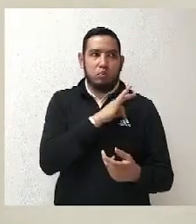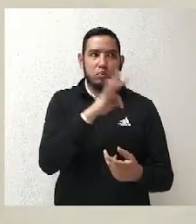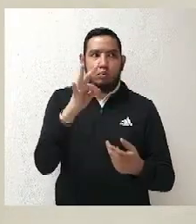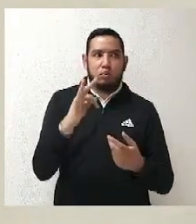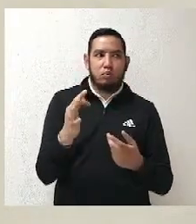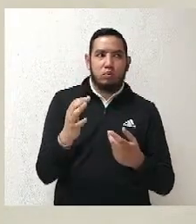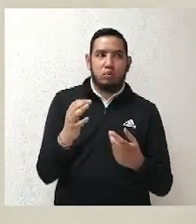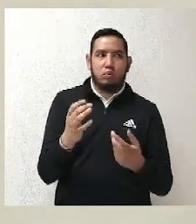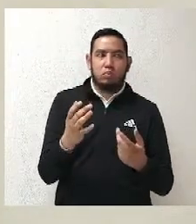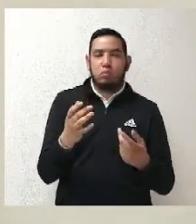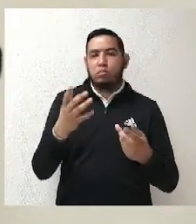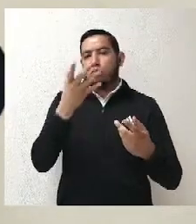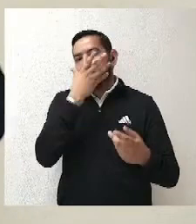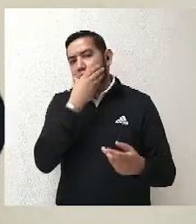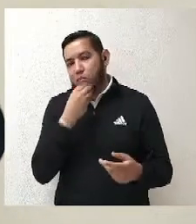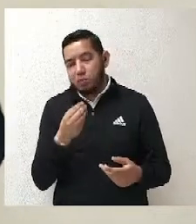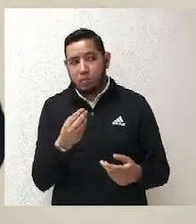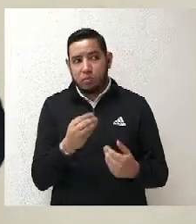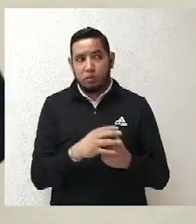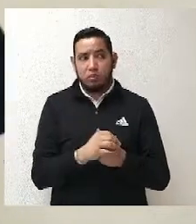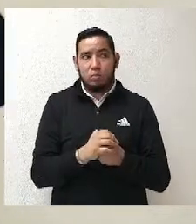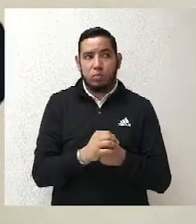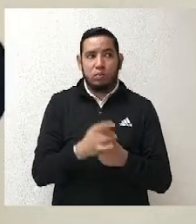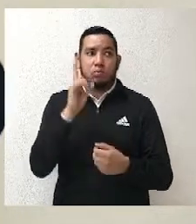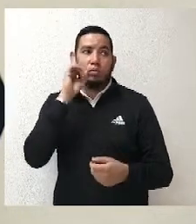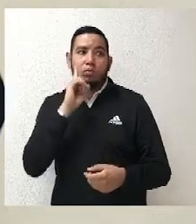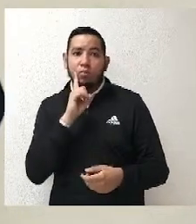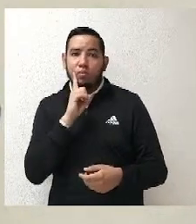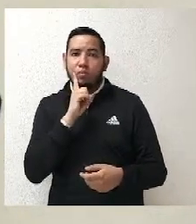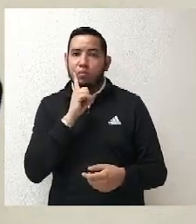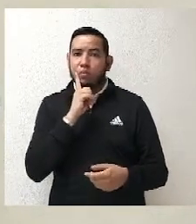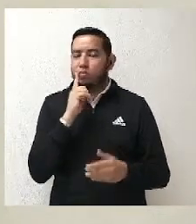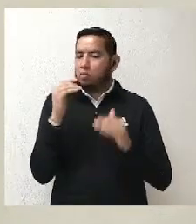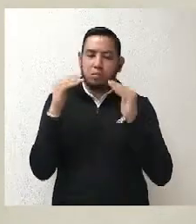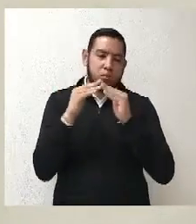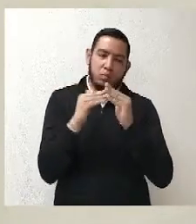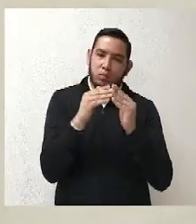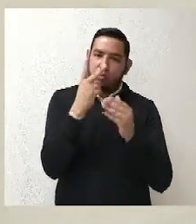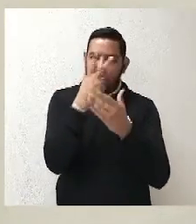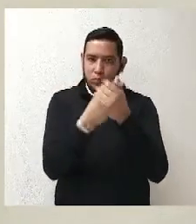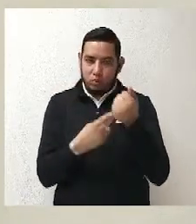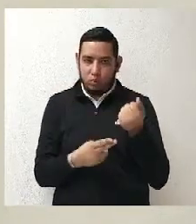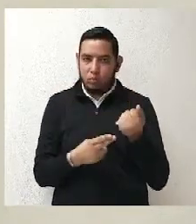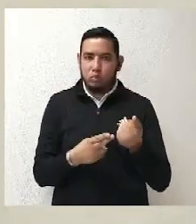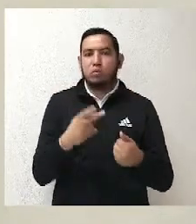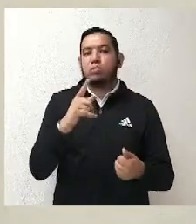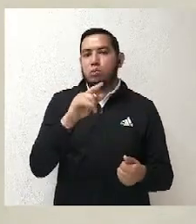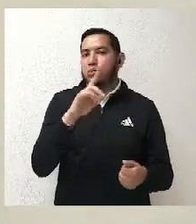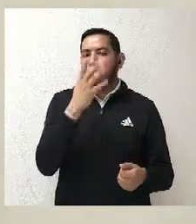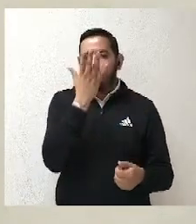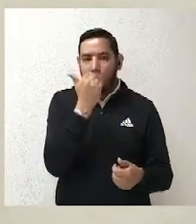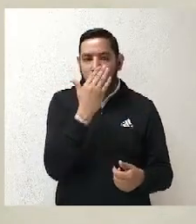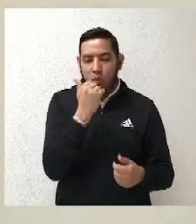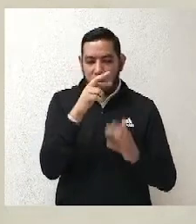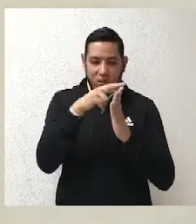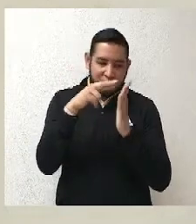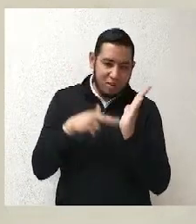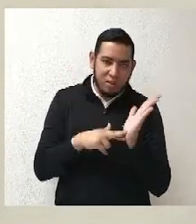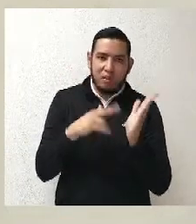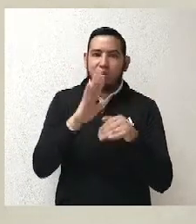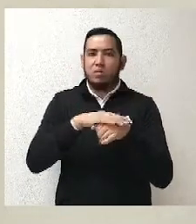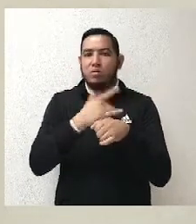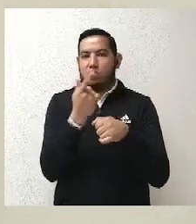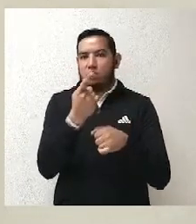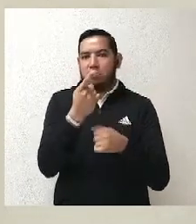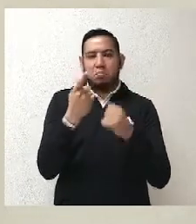nombrar tres hombres y tres mujeres, sin poner una regla adicional. Y lo que